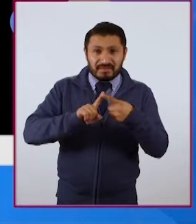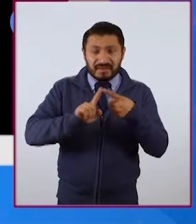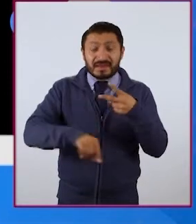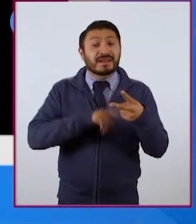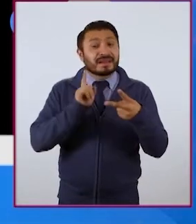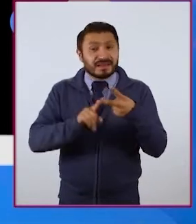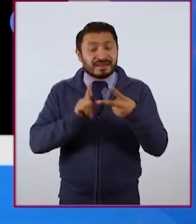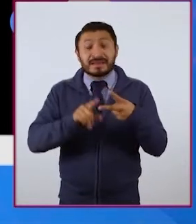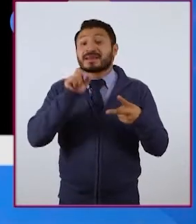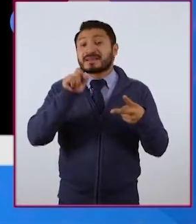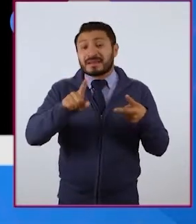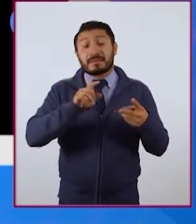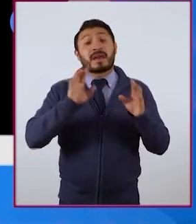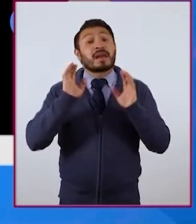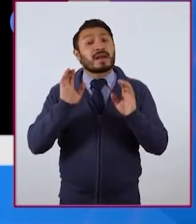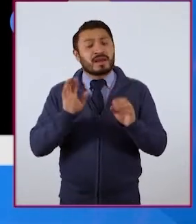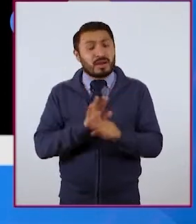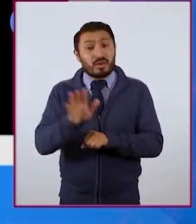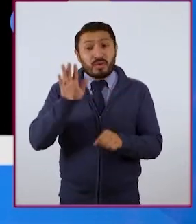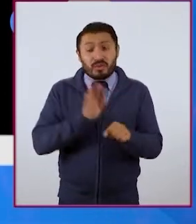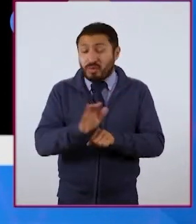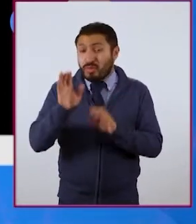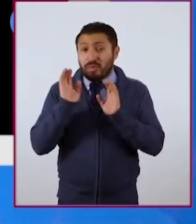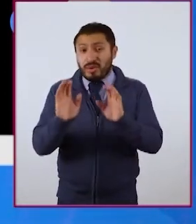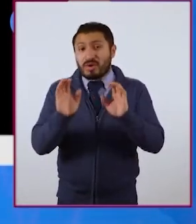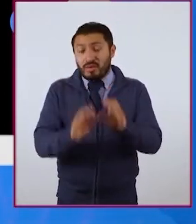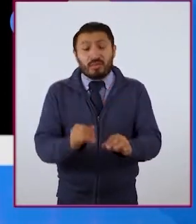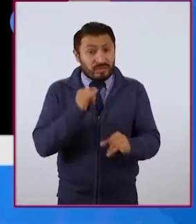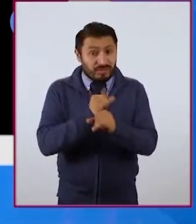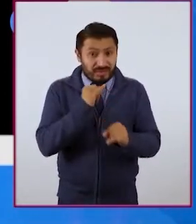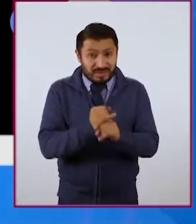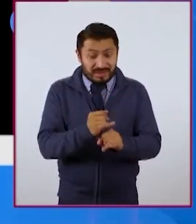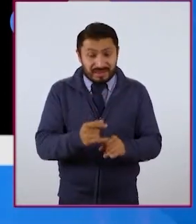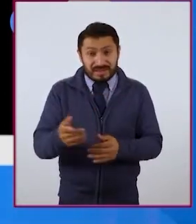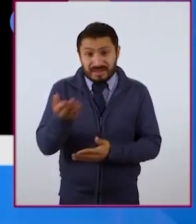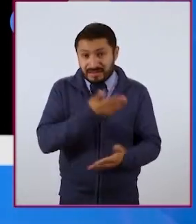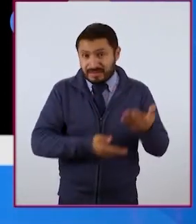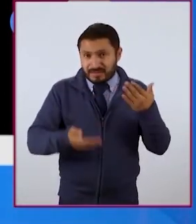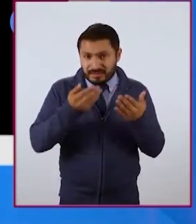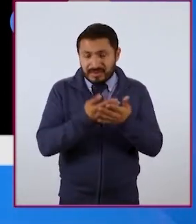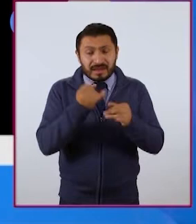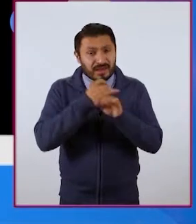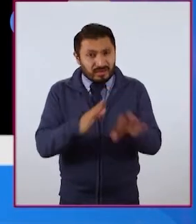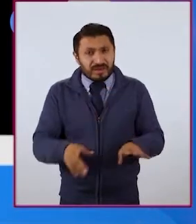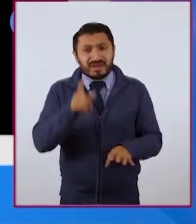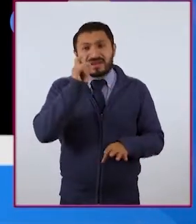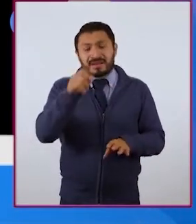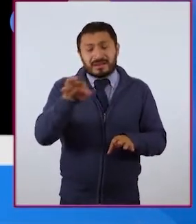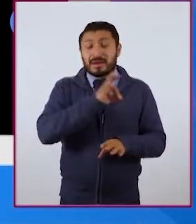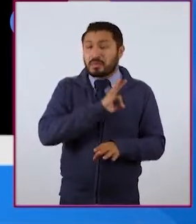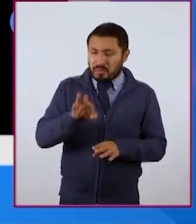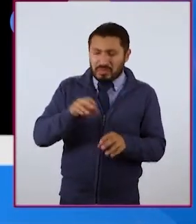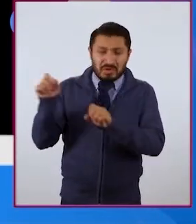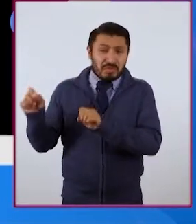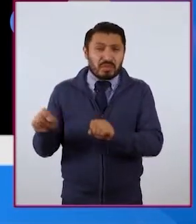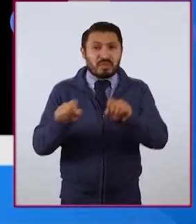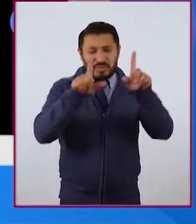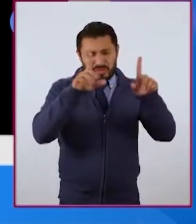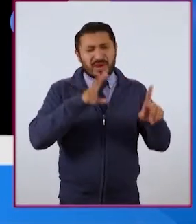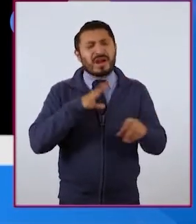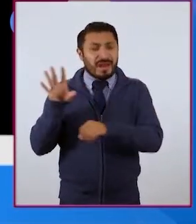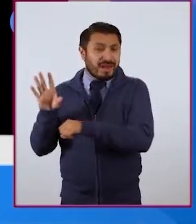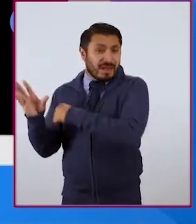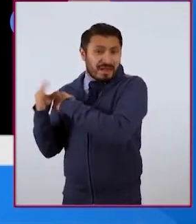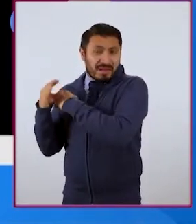qué cuidados digitales yo tomo al compartir información. Es decir, puedo a lo mejor subirlas y ya tengo su propio